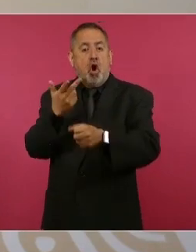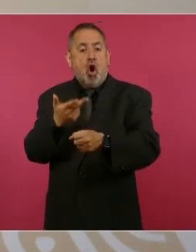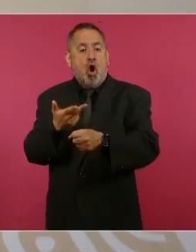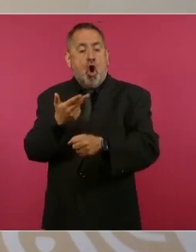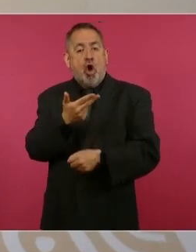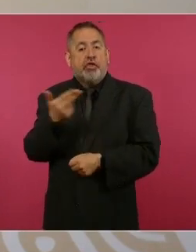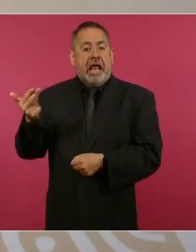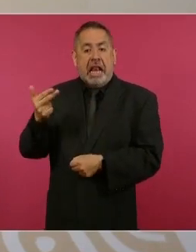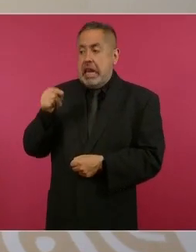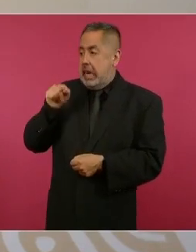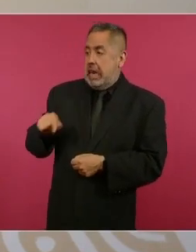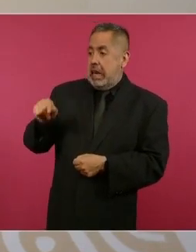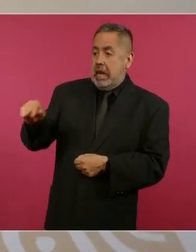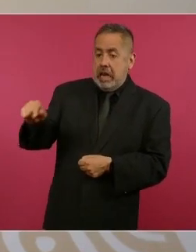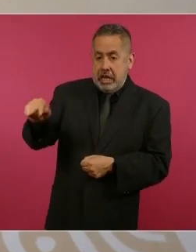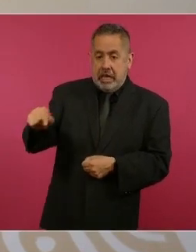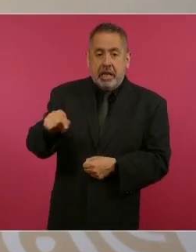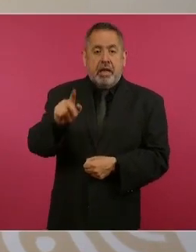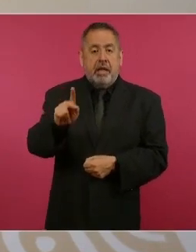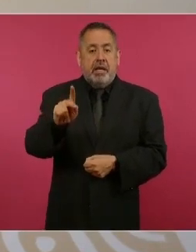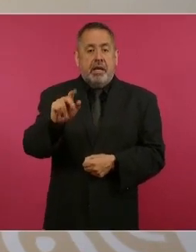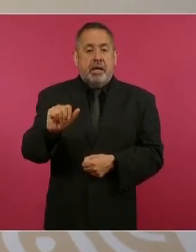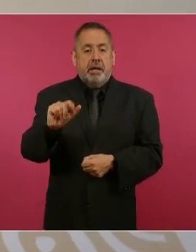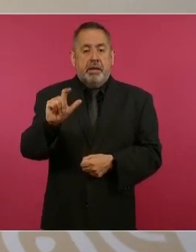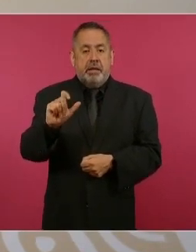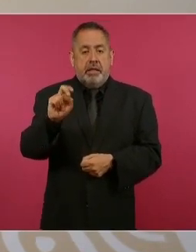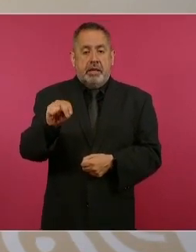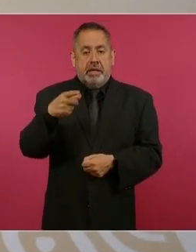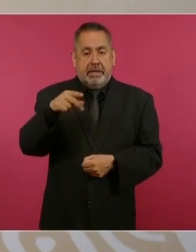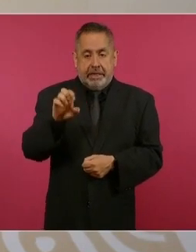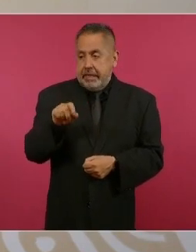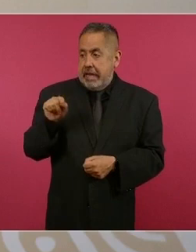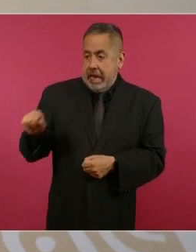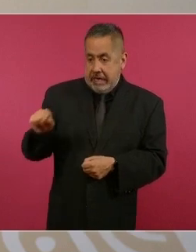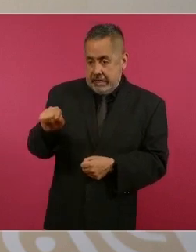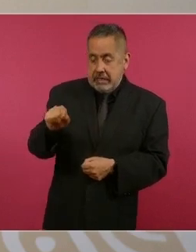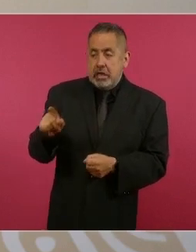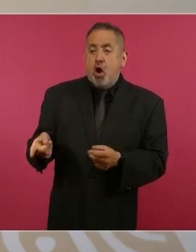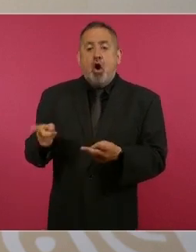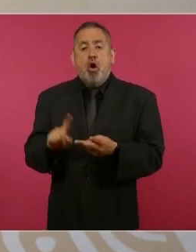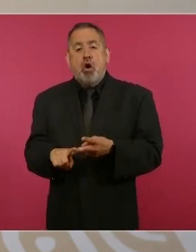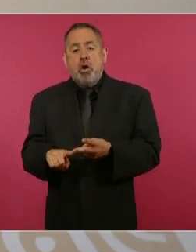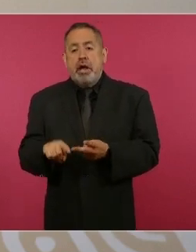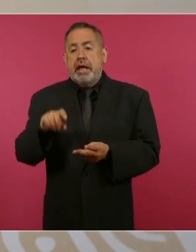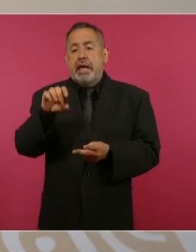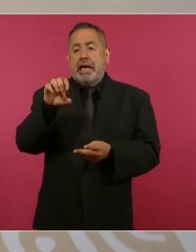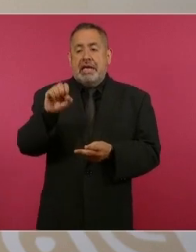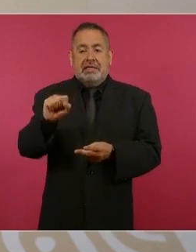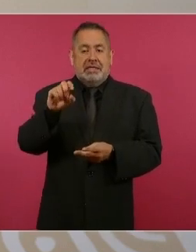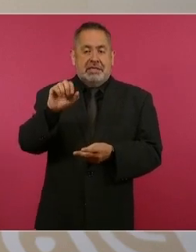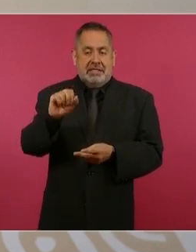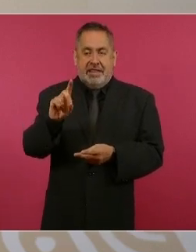en Palenque, en Esna,